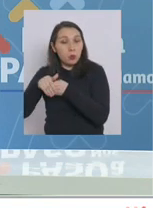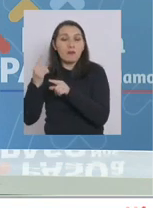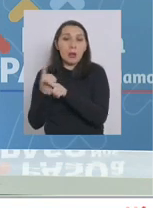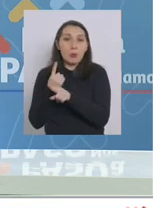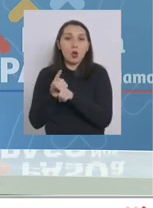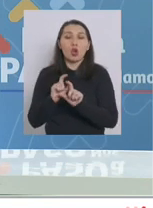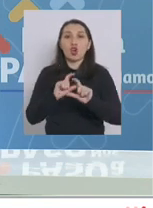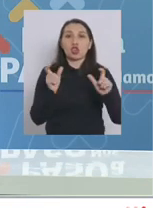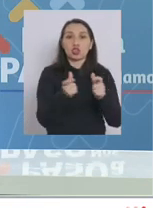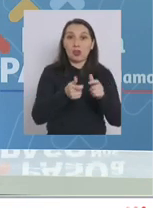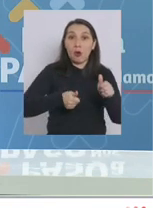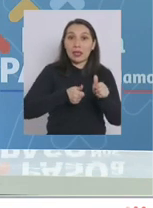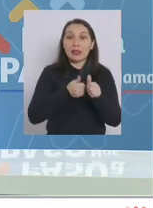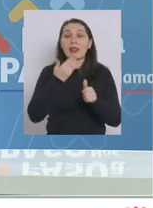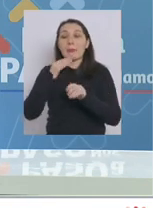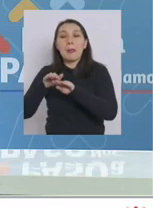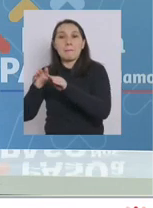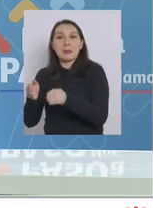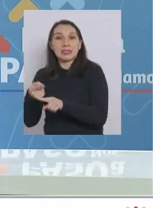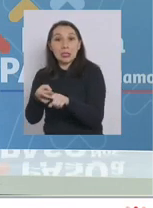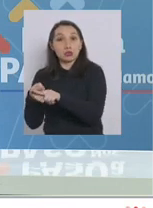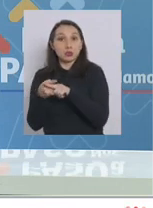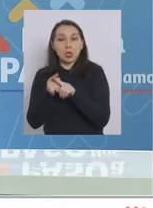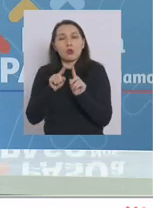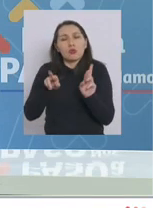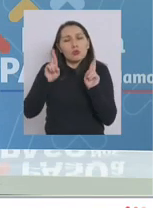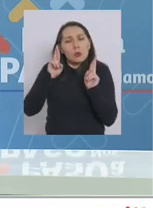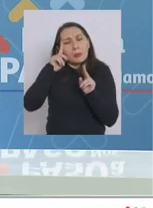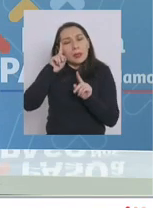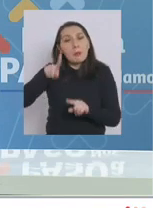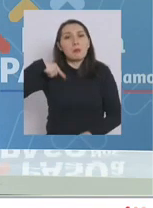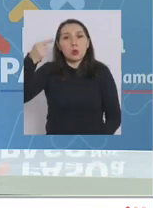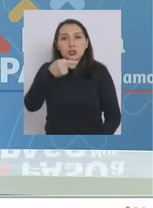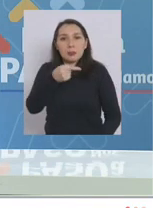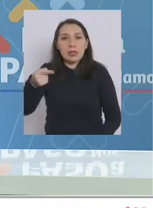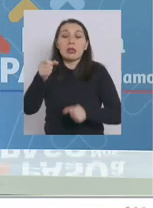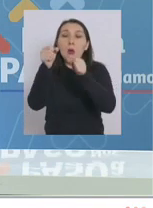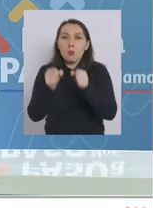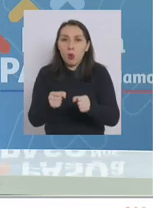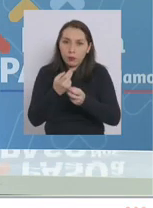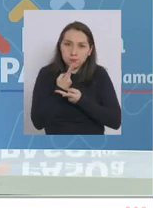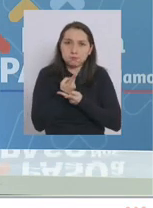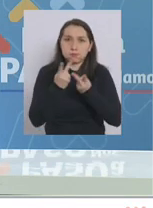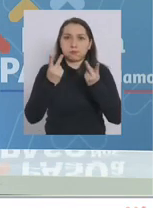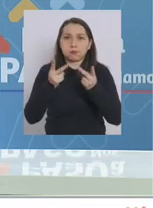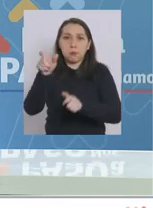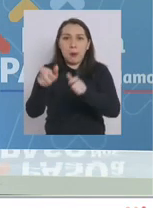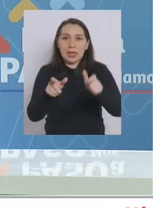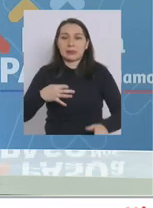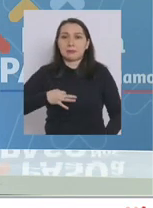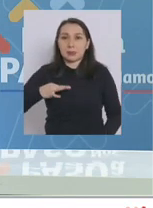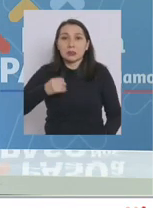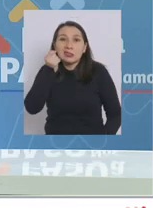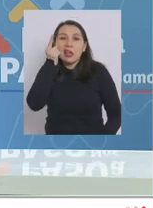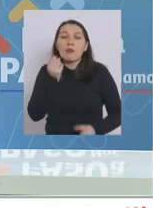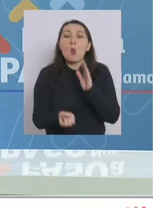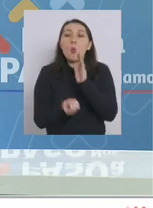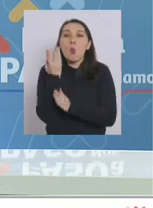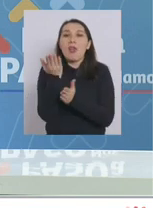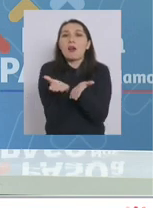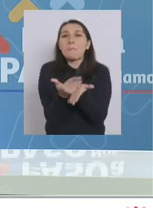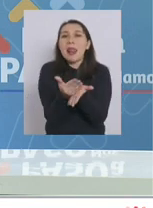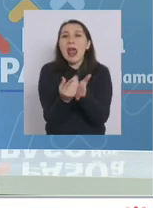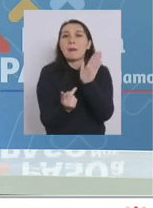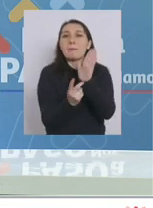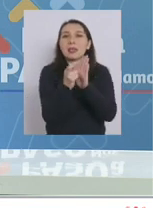conversar con el consejo asesor y la mesa social nosotros esperamos la próxima semana poder darle a conocer a la ciudadanía la nueva propuesta